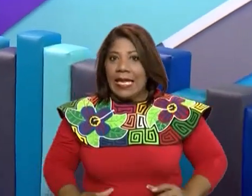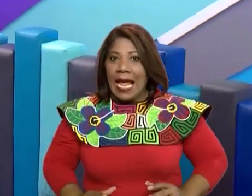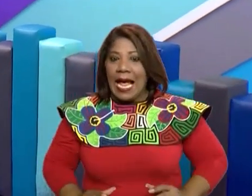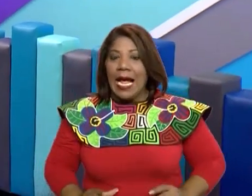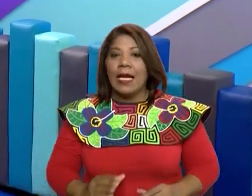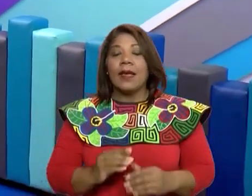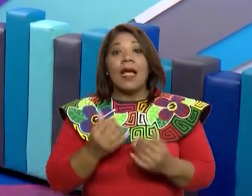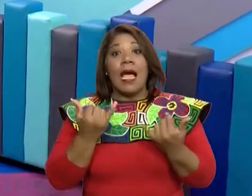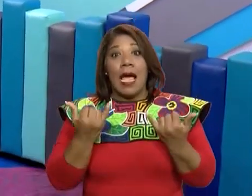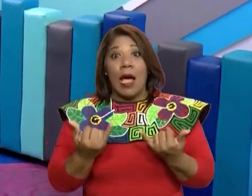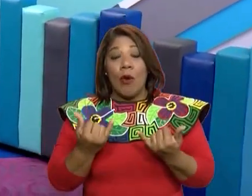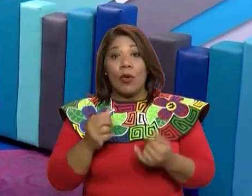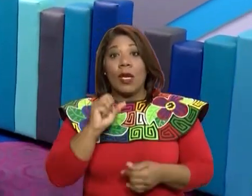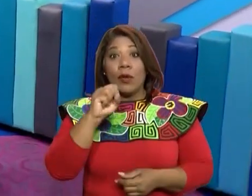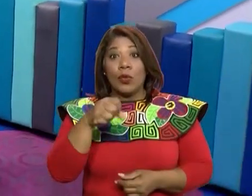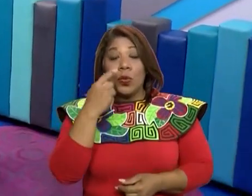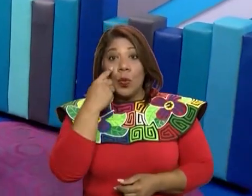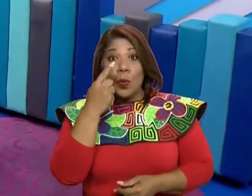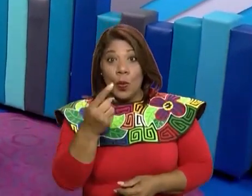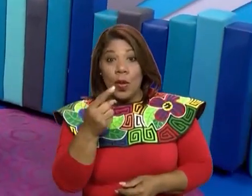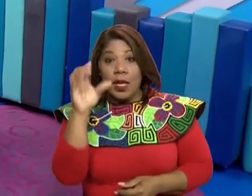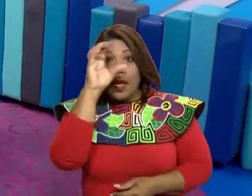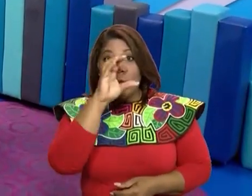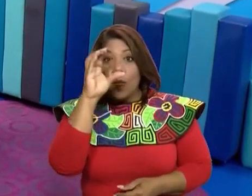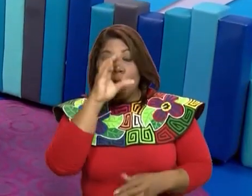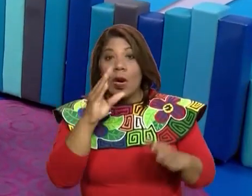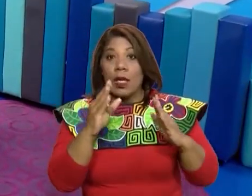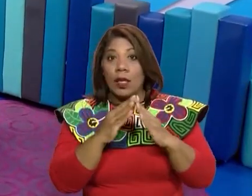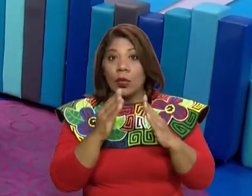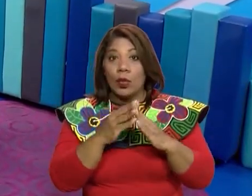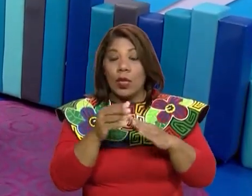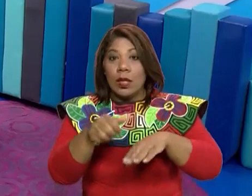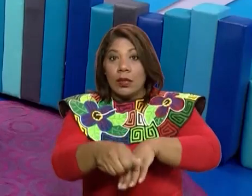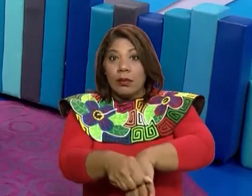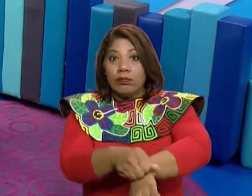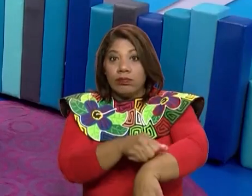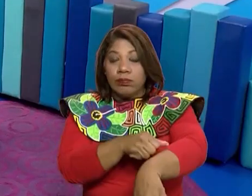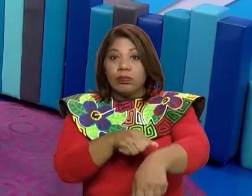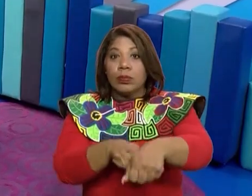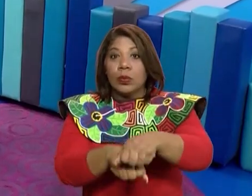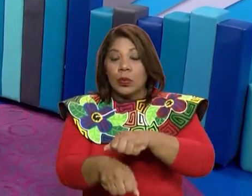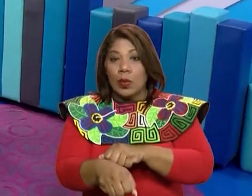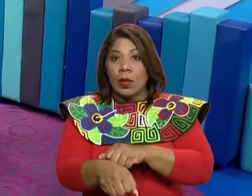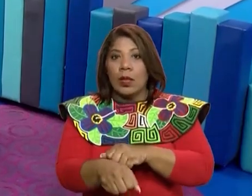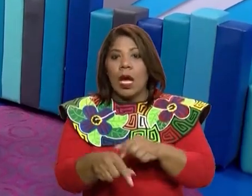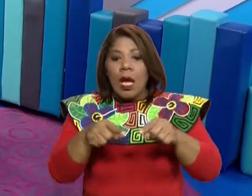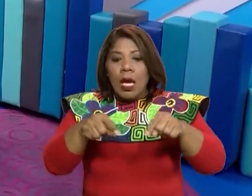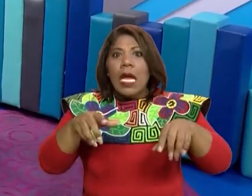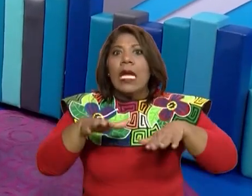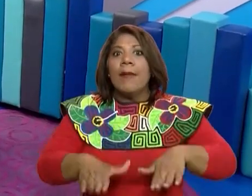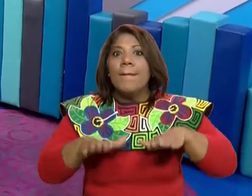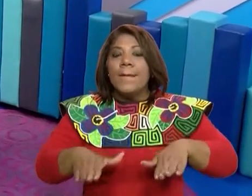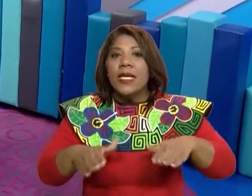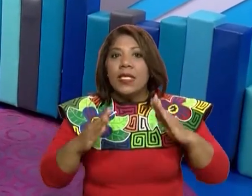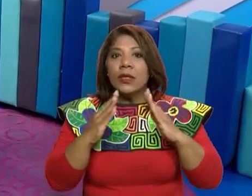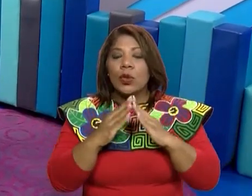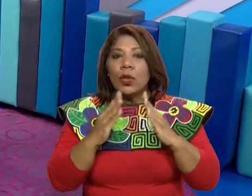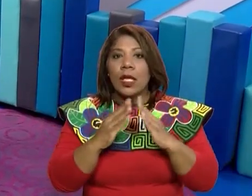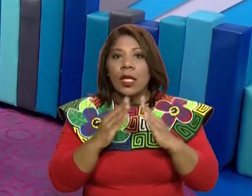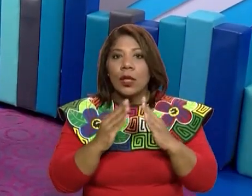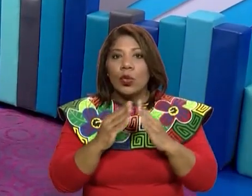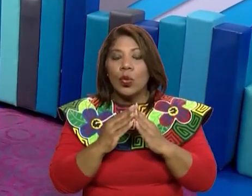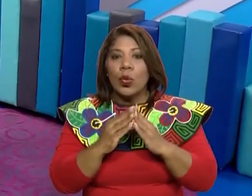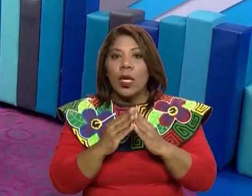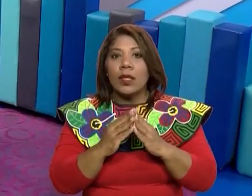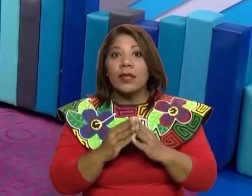utilizar otros implementos, pero ustedes pueden tener un calcetín, ubicarse con las baldosas de su casa, o algo que identifique dónde